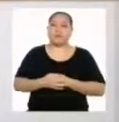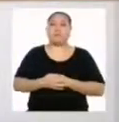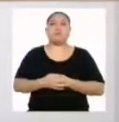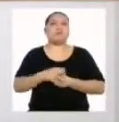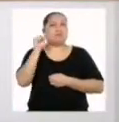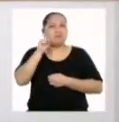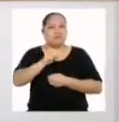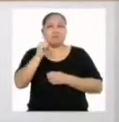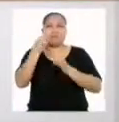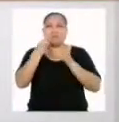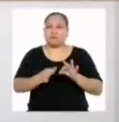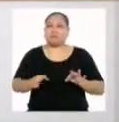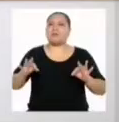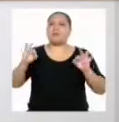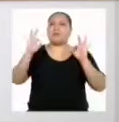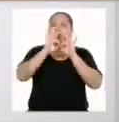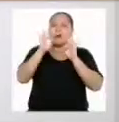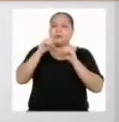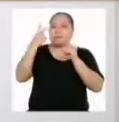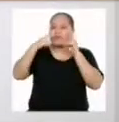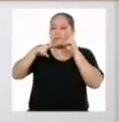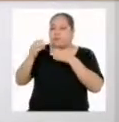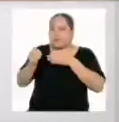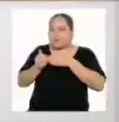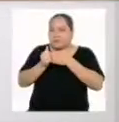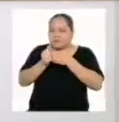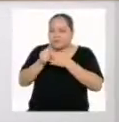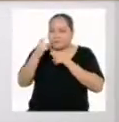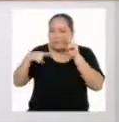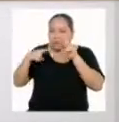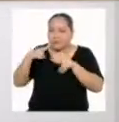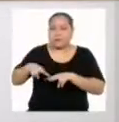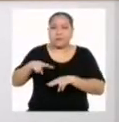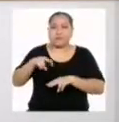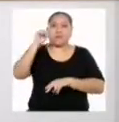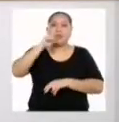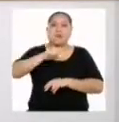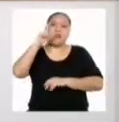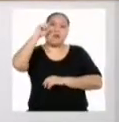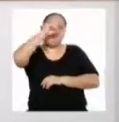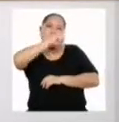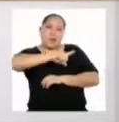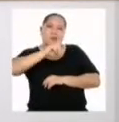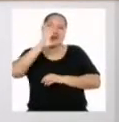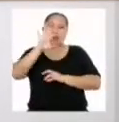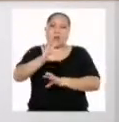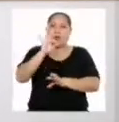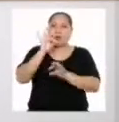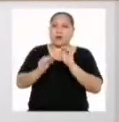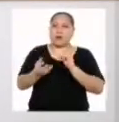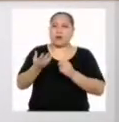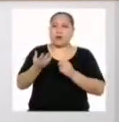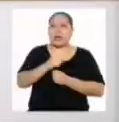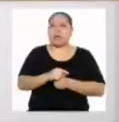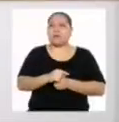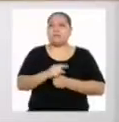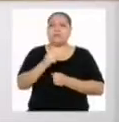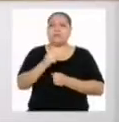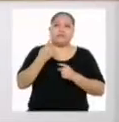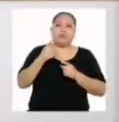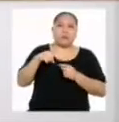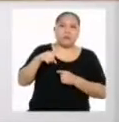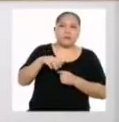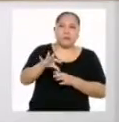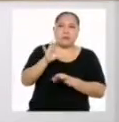Siempre es importante hacer un seguimiento para poder identificar si tenemos dificultades. Y para ello establecemos criterios que deberíamos tener en